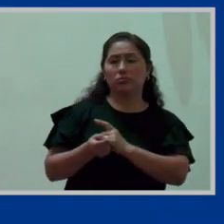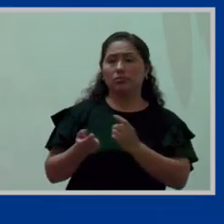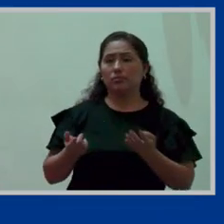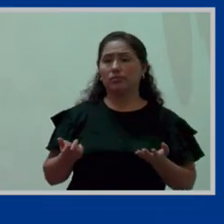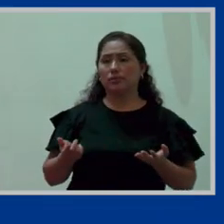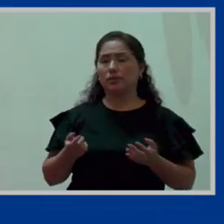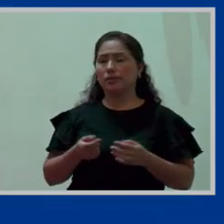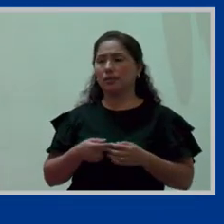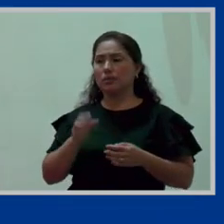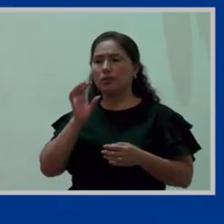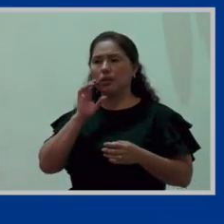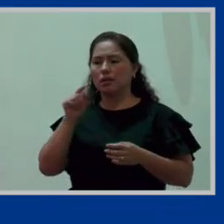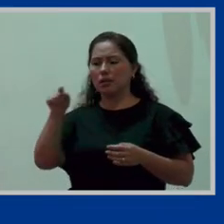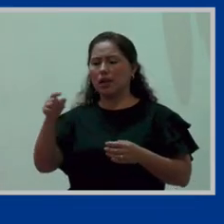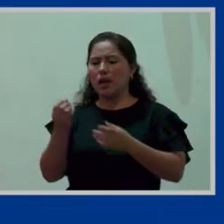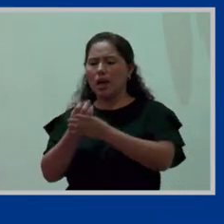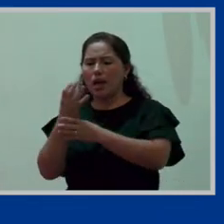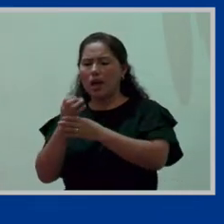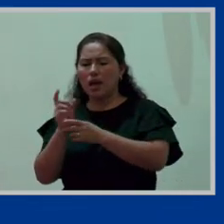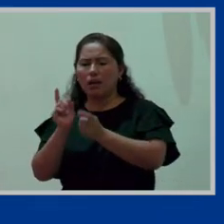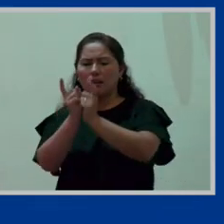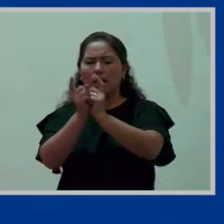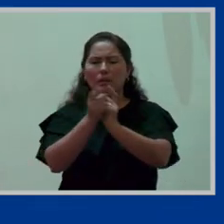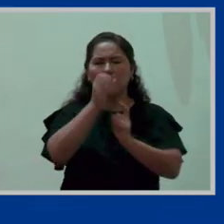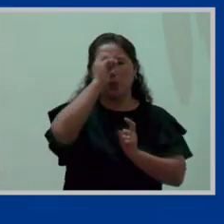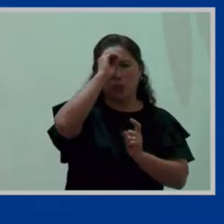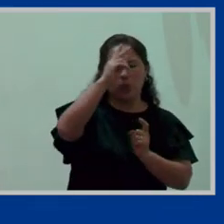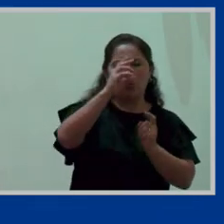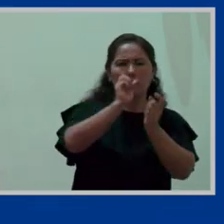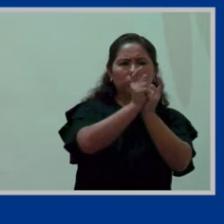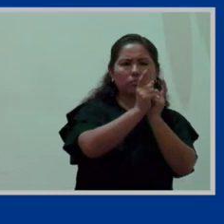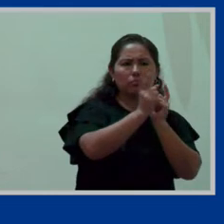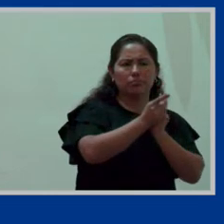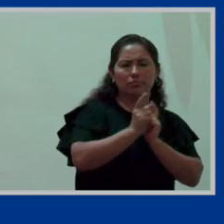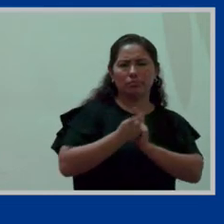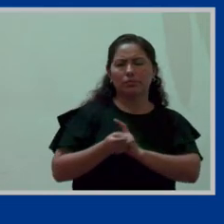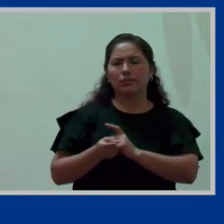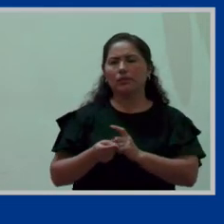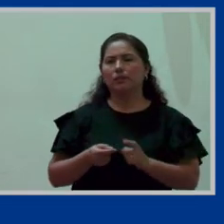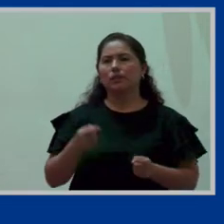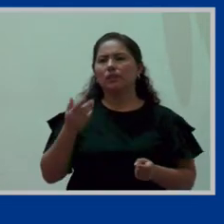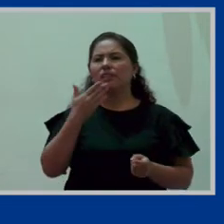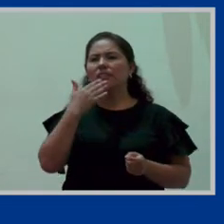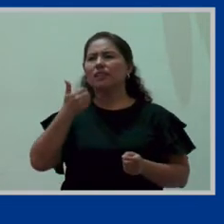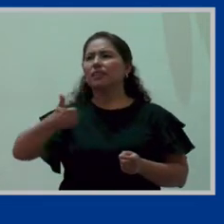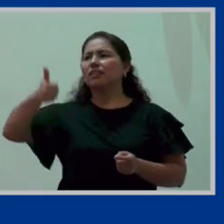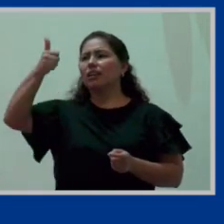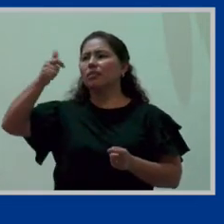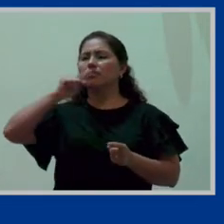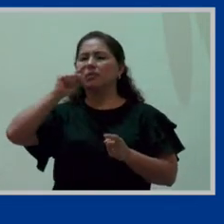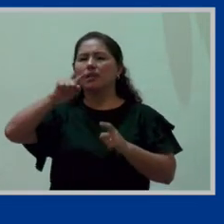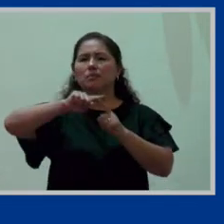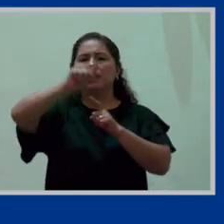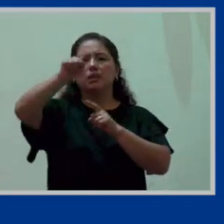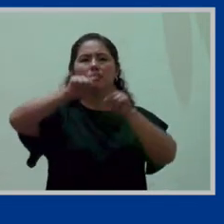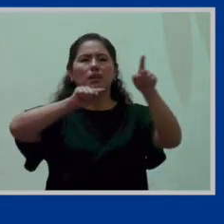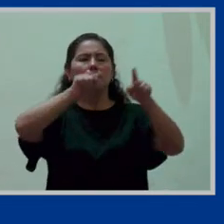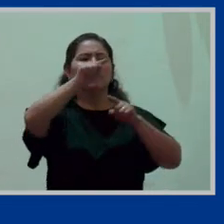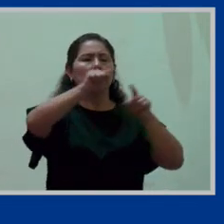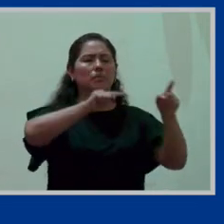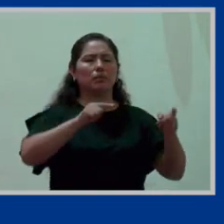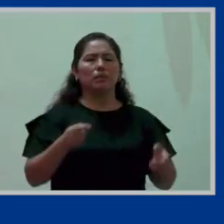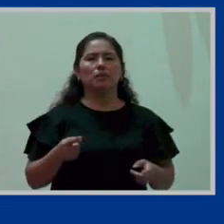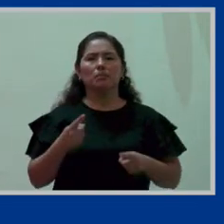la que está en Arequipa luego pasa para Cusco es decir quien determina eso es el empleador y resulta